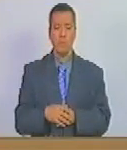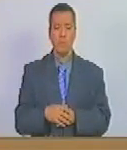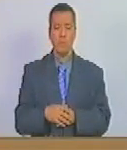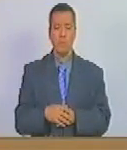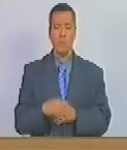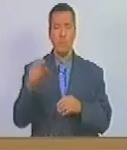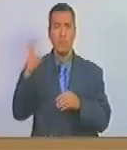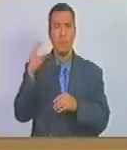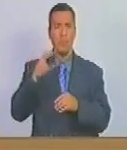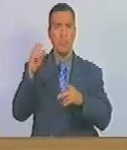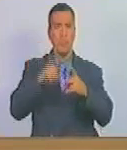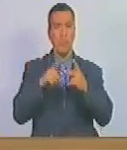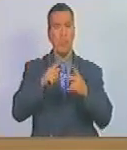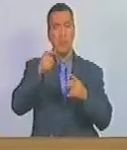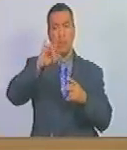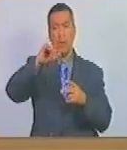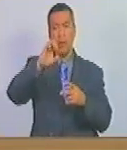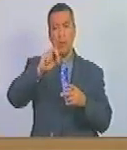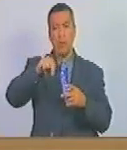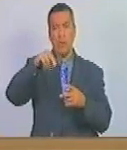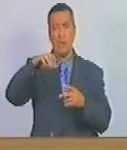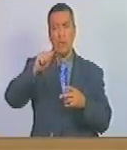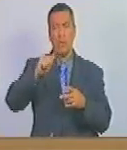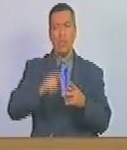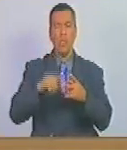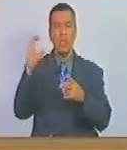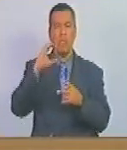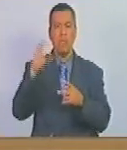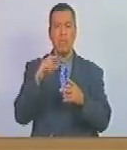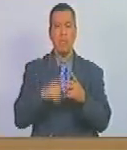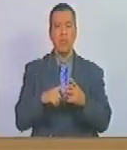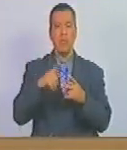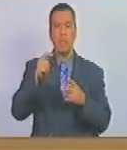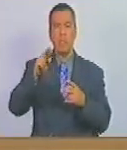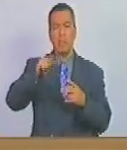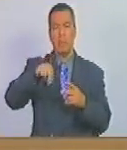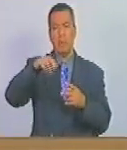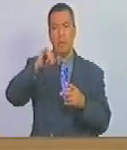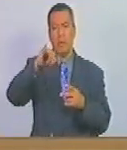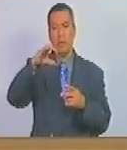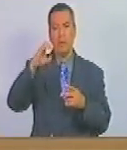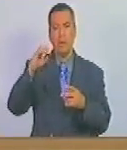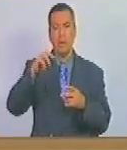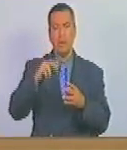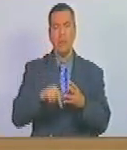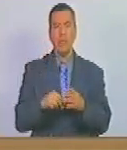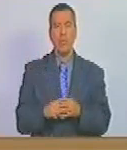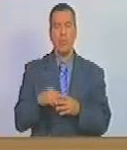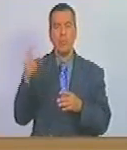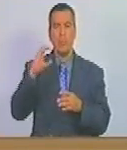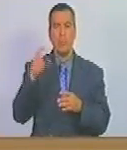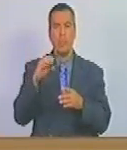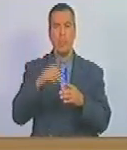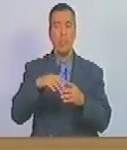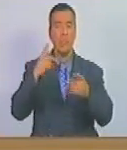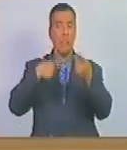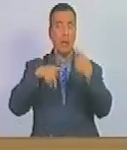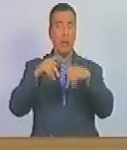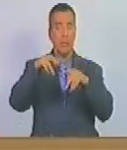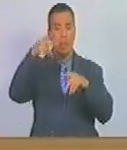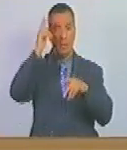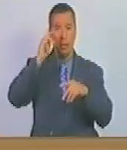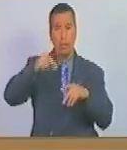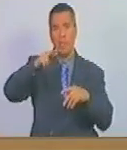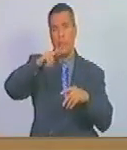caracas la de tiuna caracas la de toromayma caracas la de caricuao la de